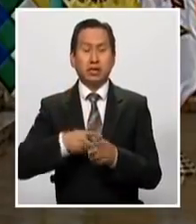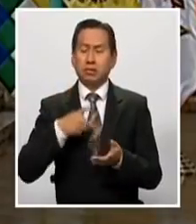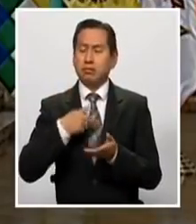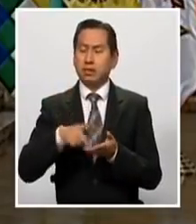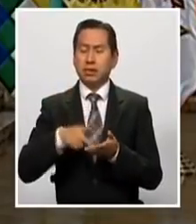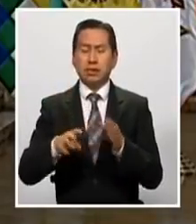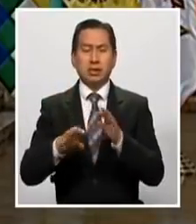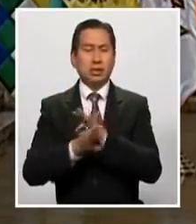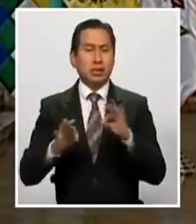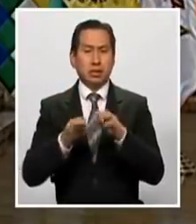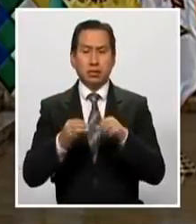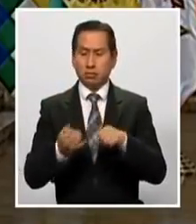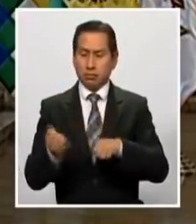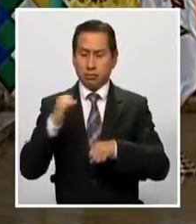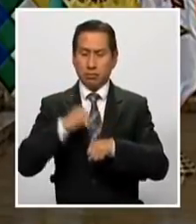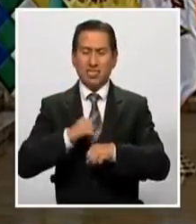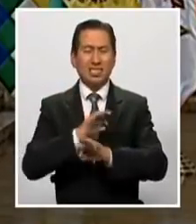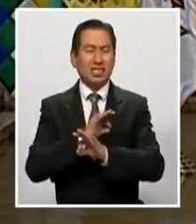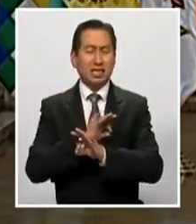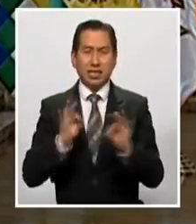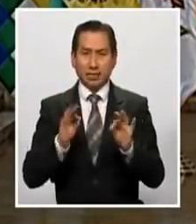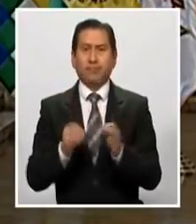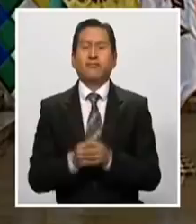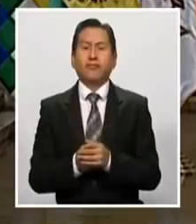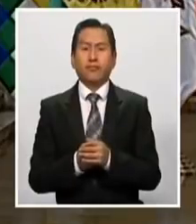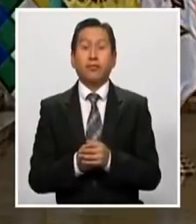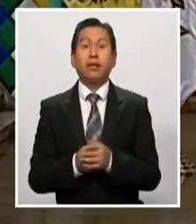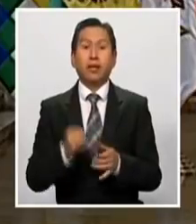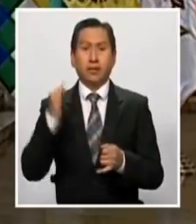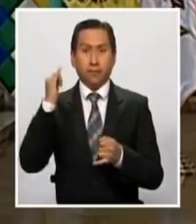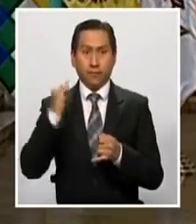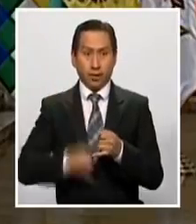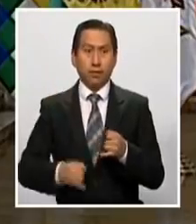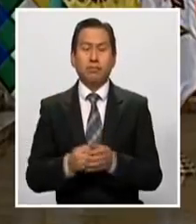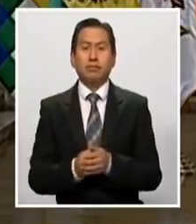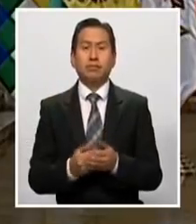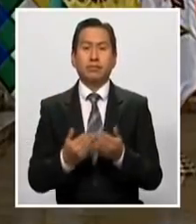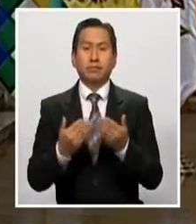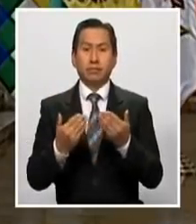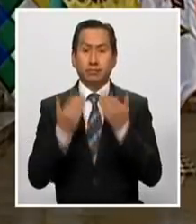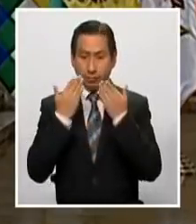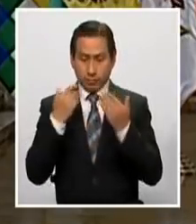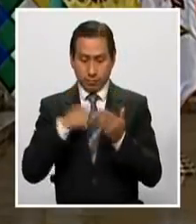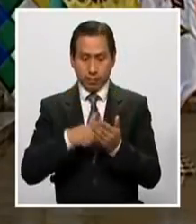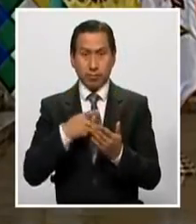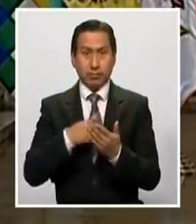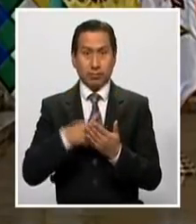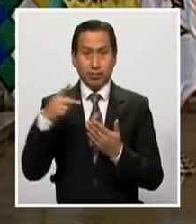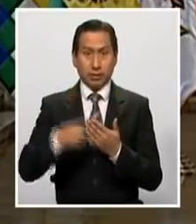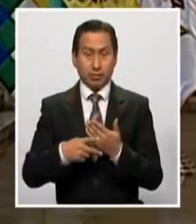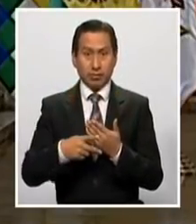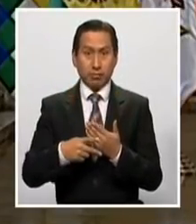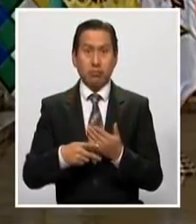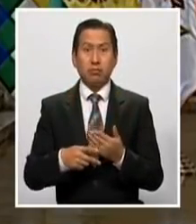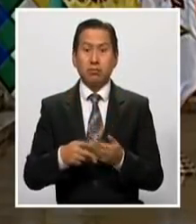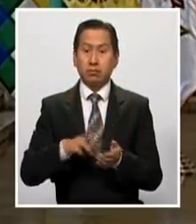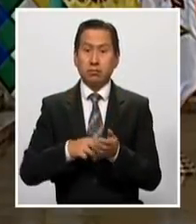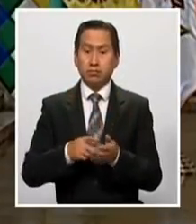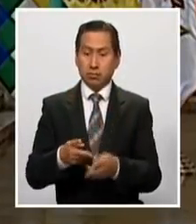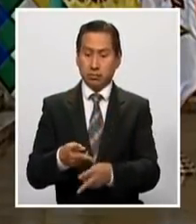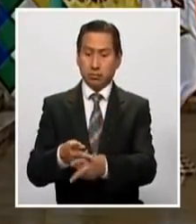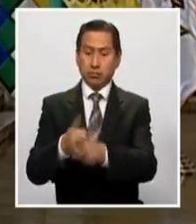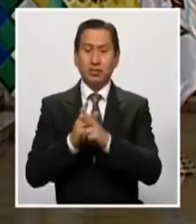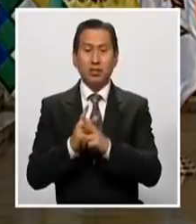paga ni capital ni interés. Finalmente, gracias a este plan, la condición para pedir este